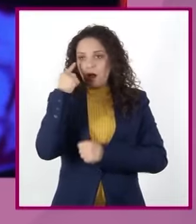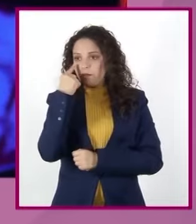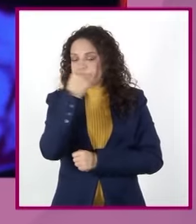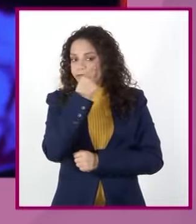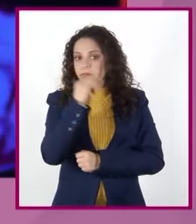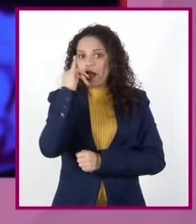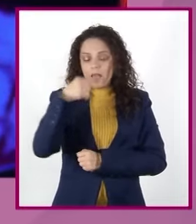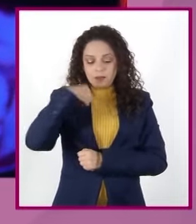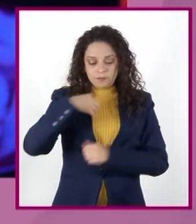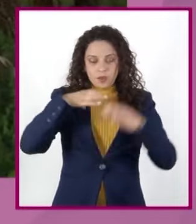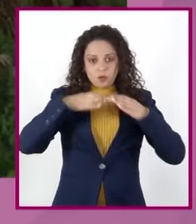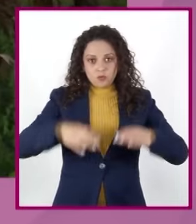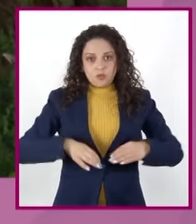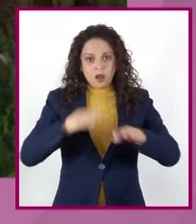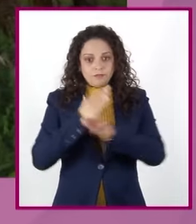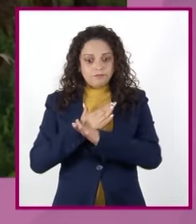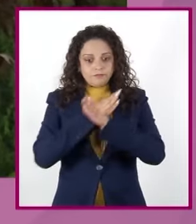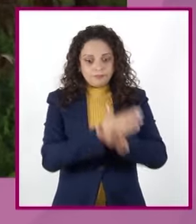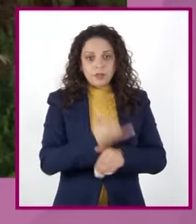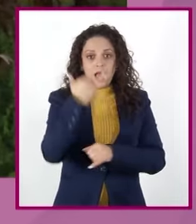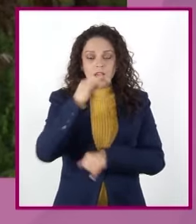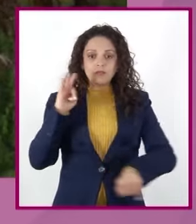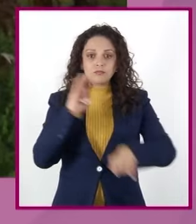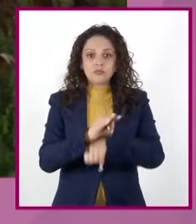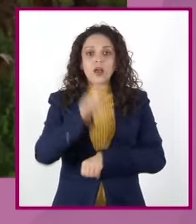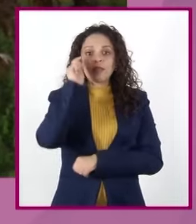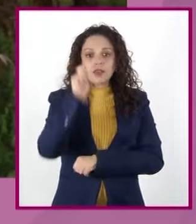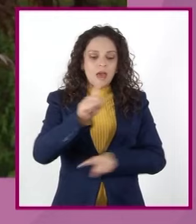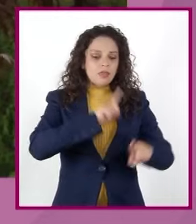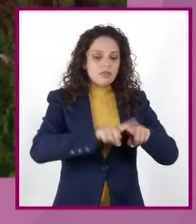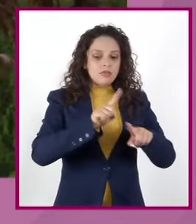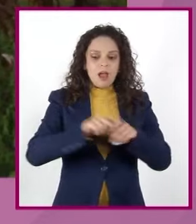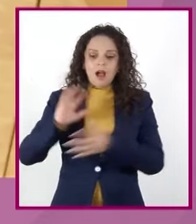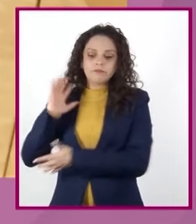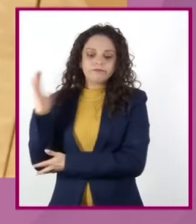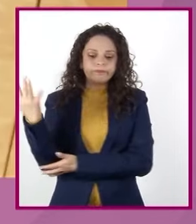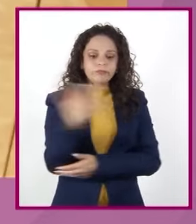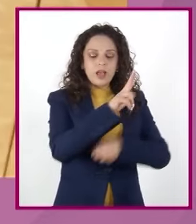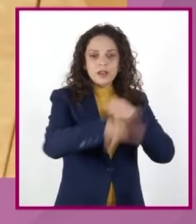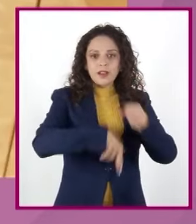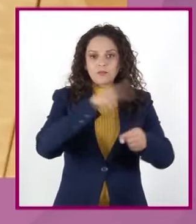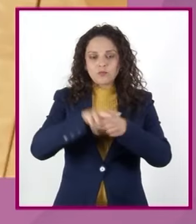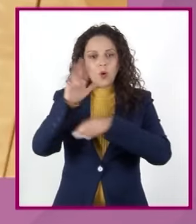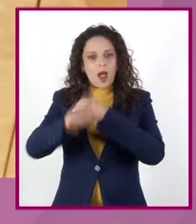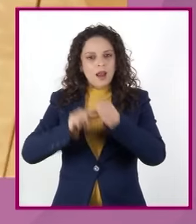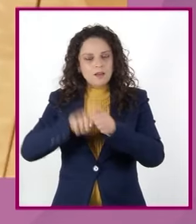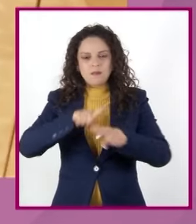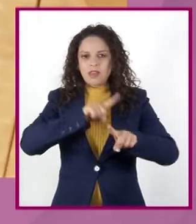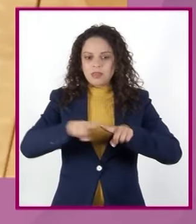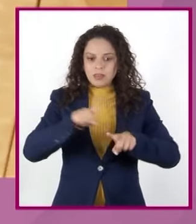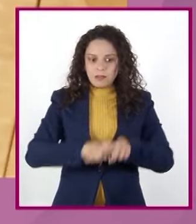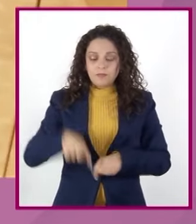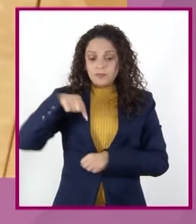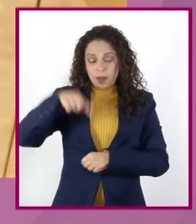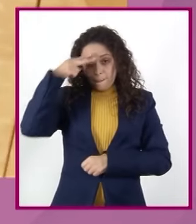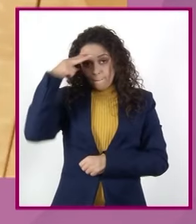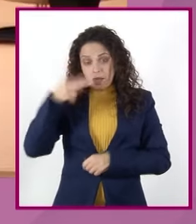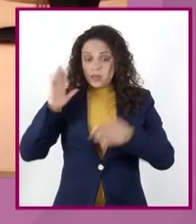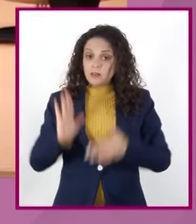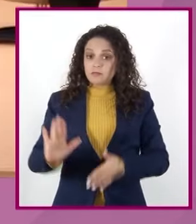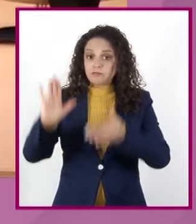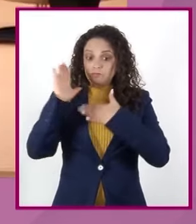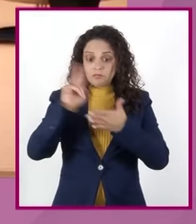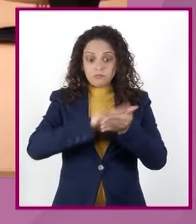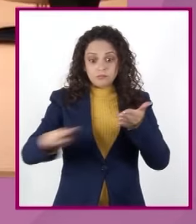inmunológico y de proteger los ecosistemas Nuestro país ratifica su compromiso con el Acuerdo de París